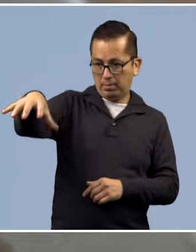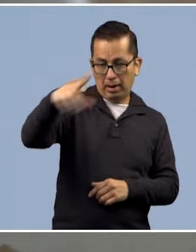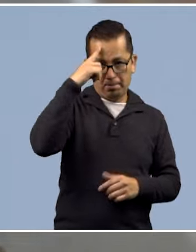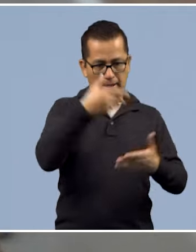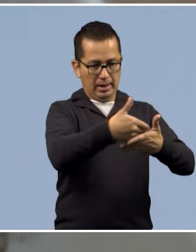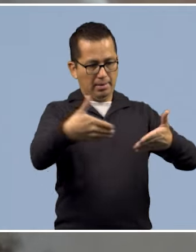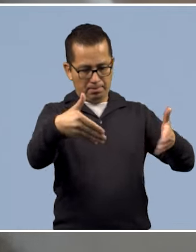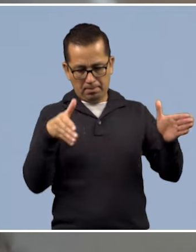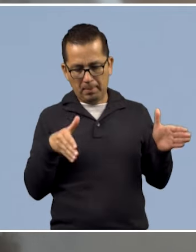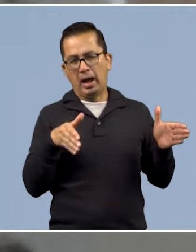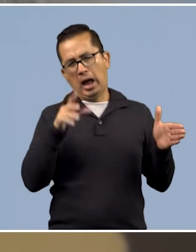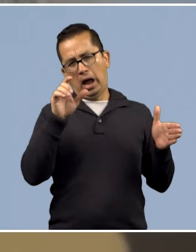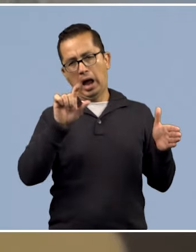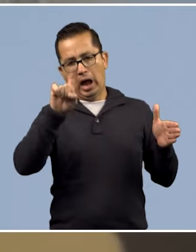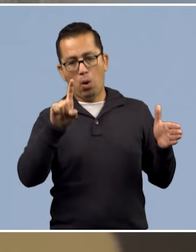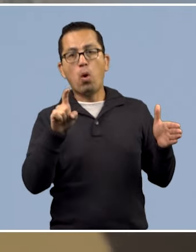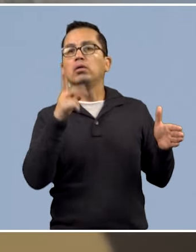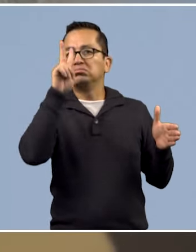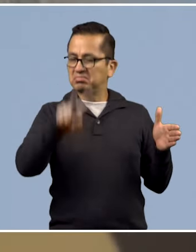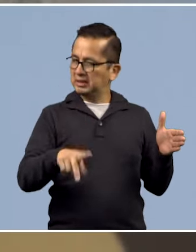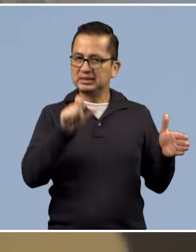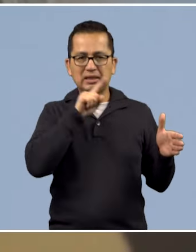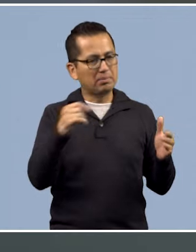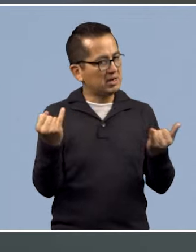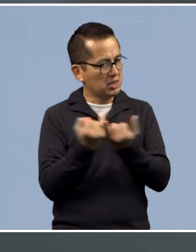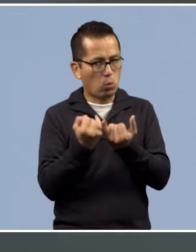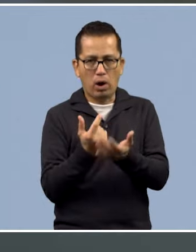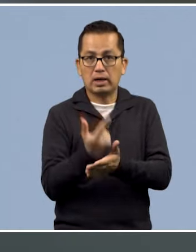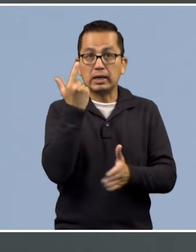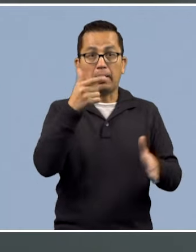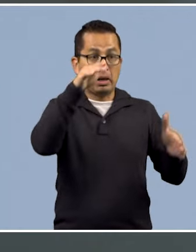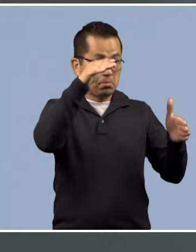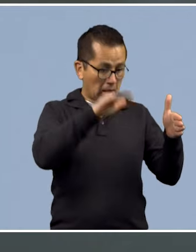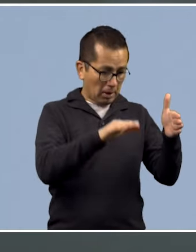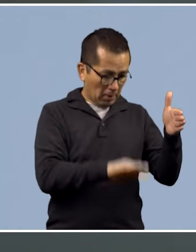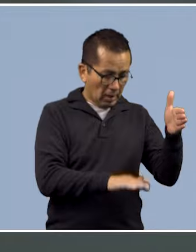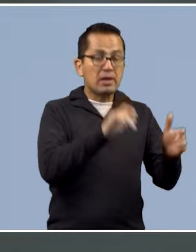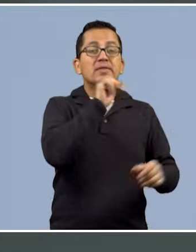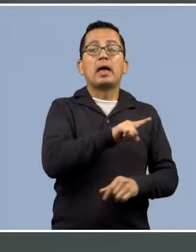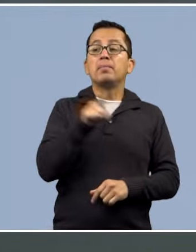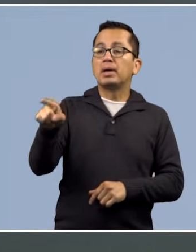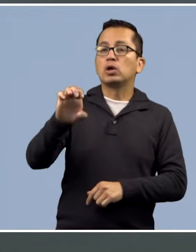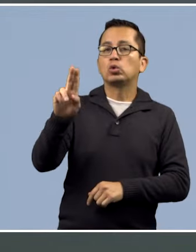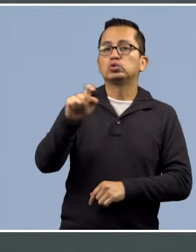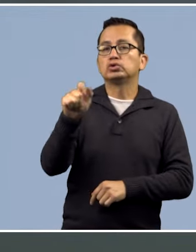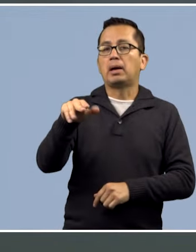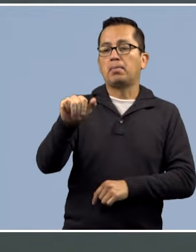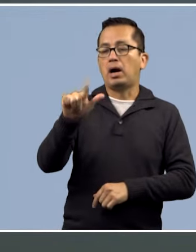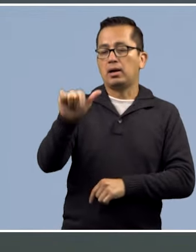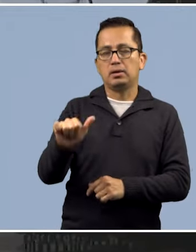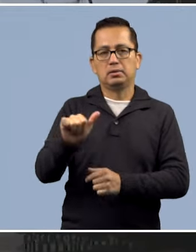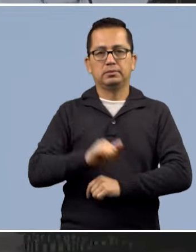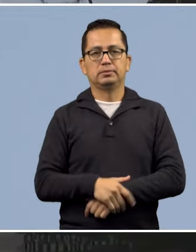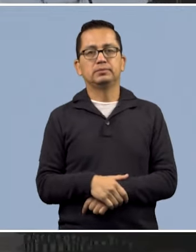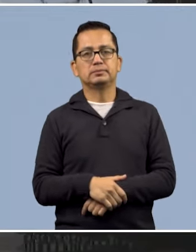las presas, también están registrando niveles alarmantes, adicional al caso del sistema Kutzamala.